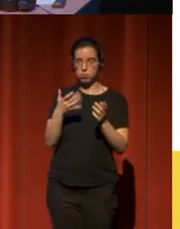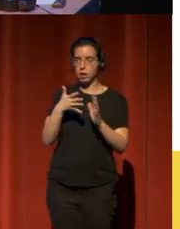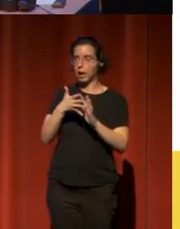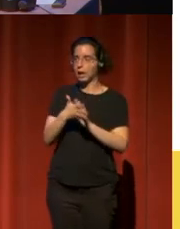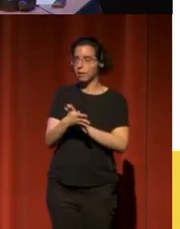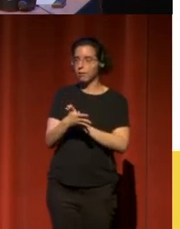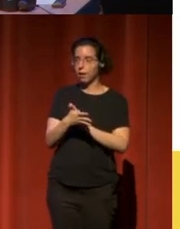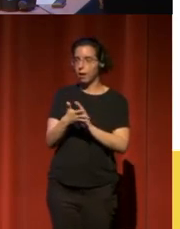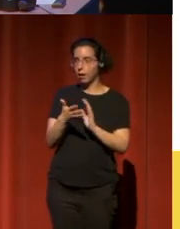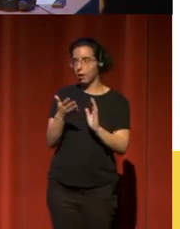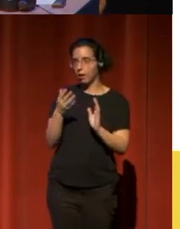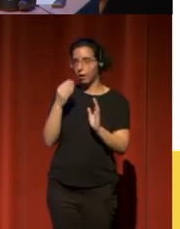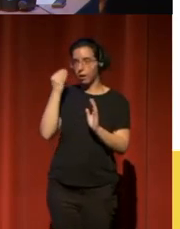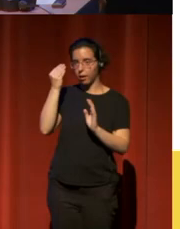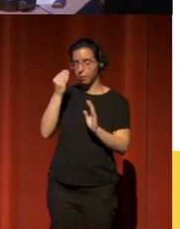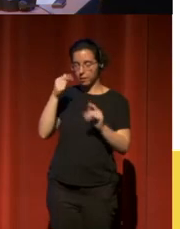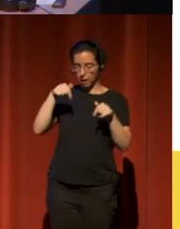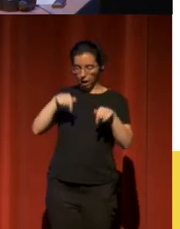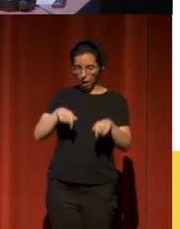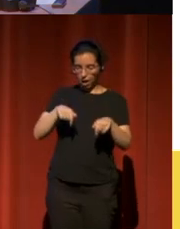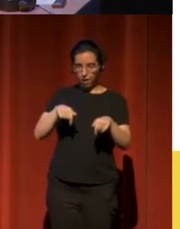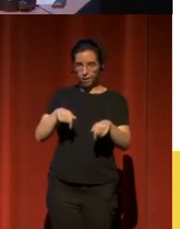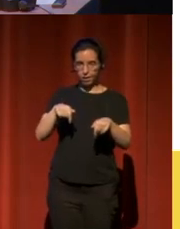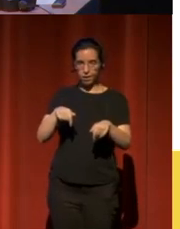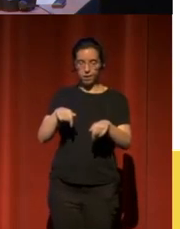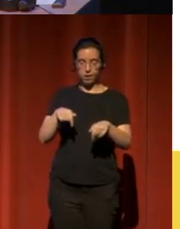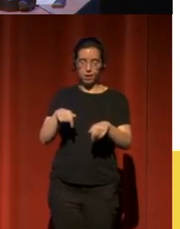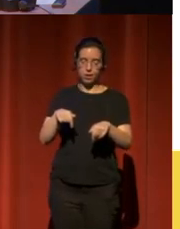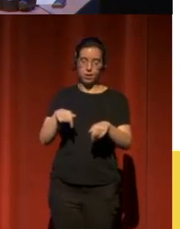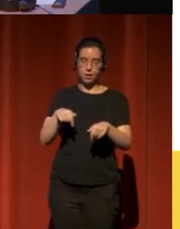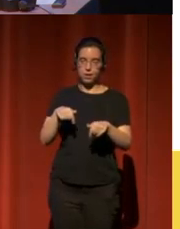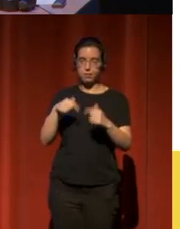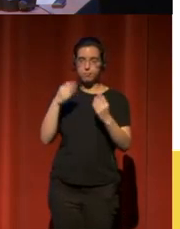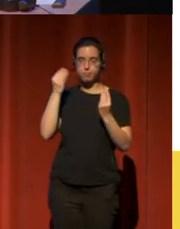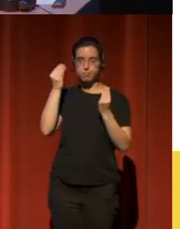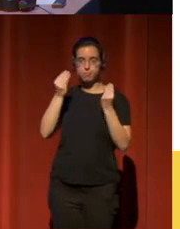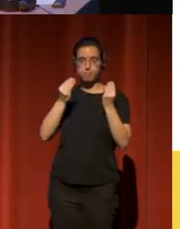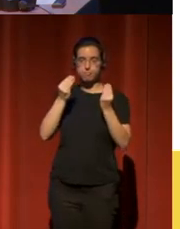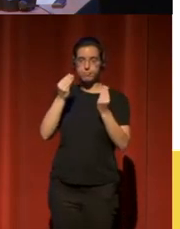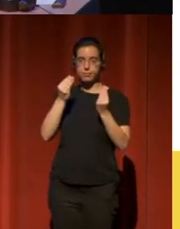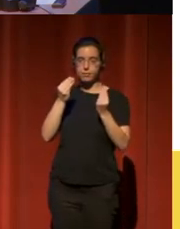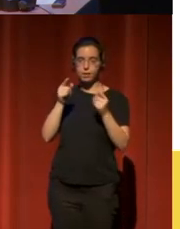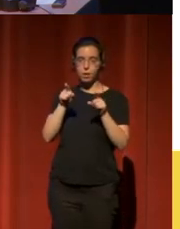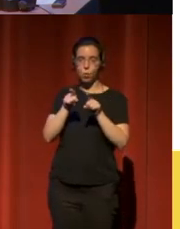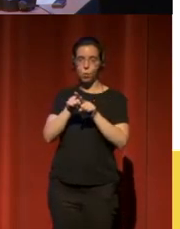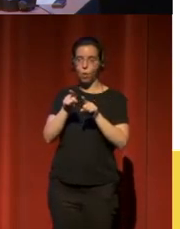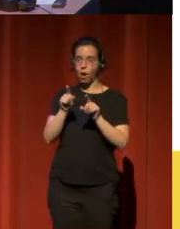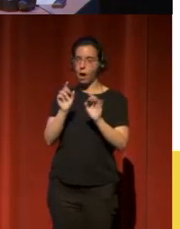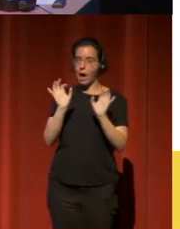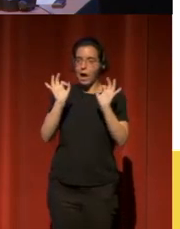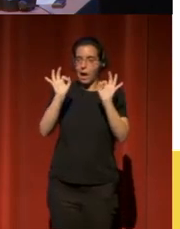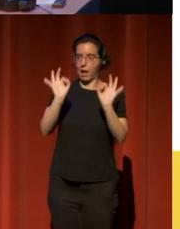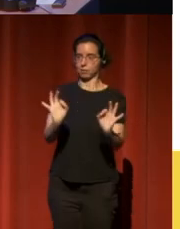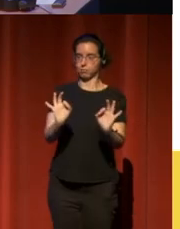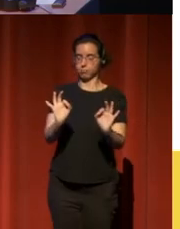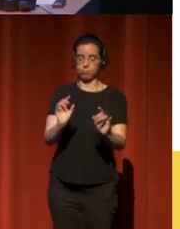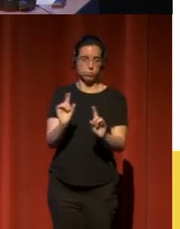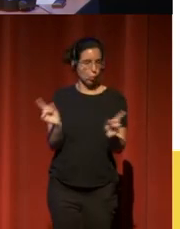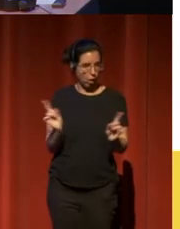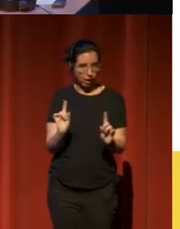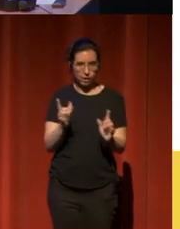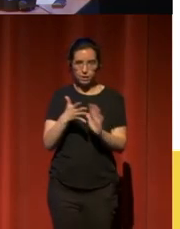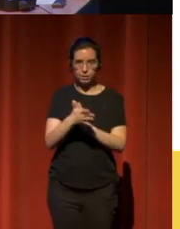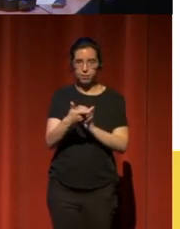No pensamos que desde aquí tenemos la llave de lo que hay que hacer ni nada. Queremos que sea una reflexión